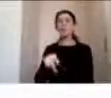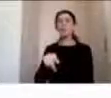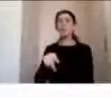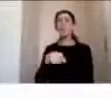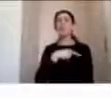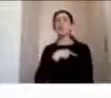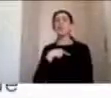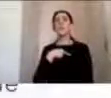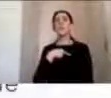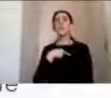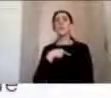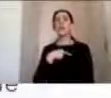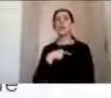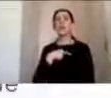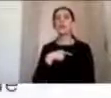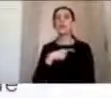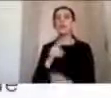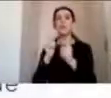aceptado.